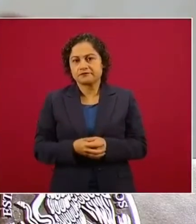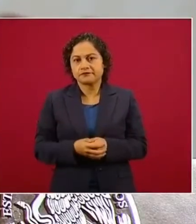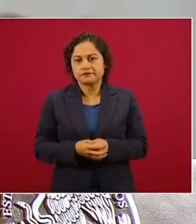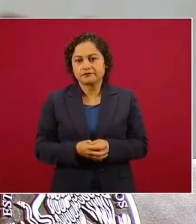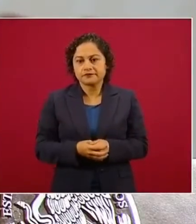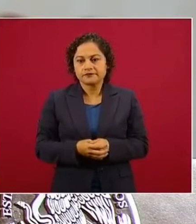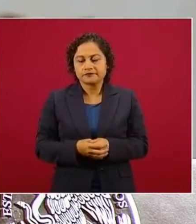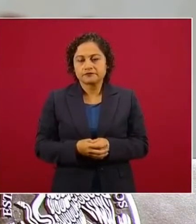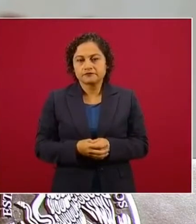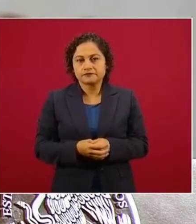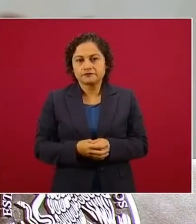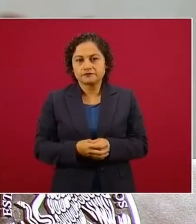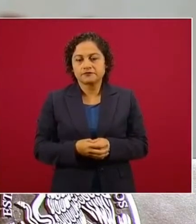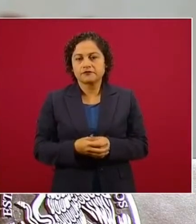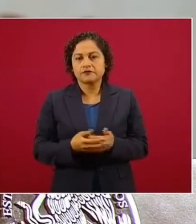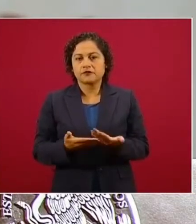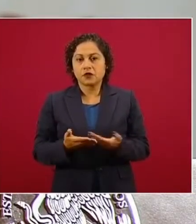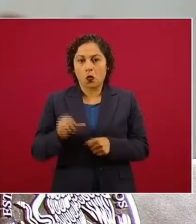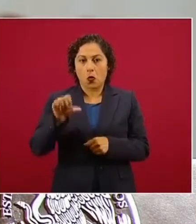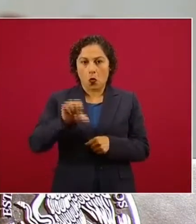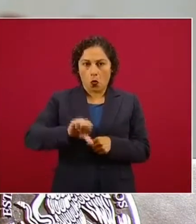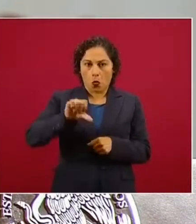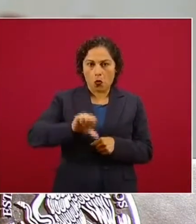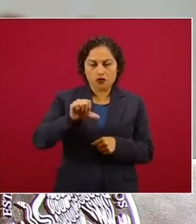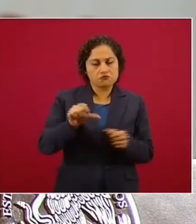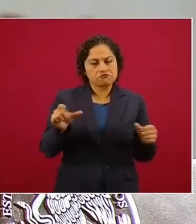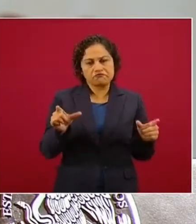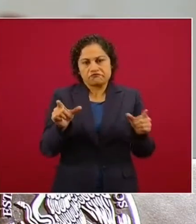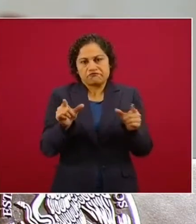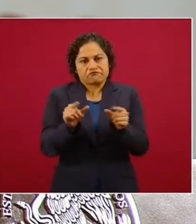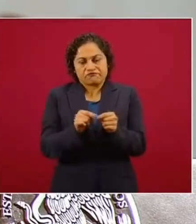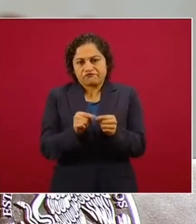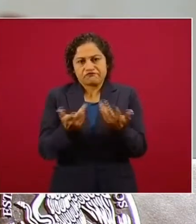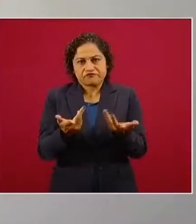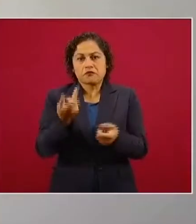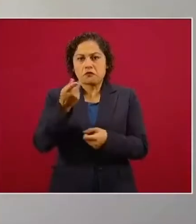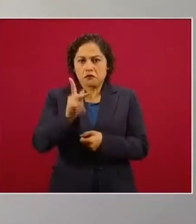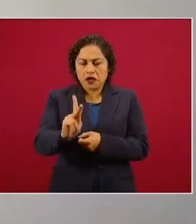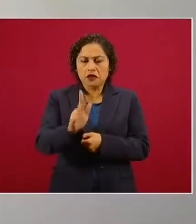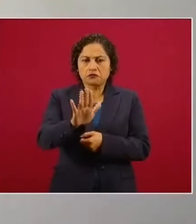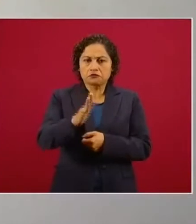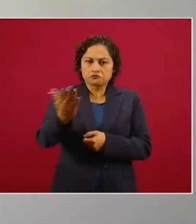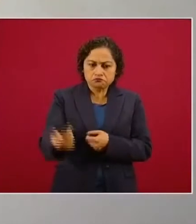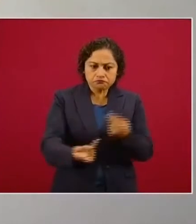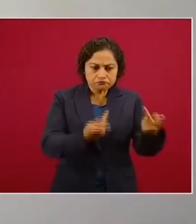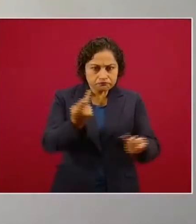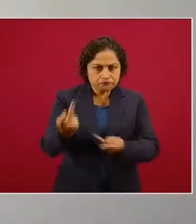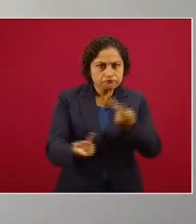una sesión amplia de preguntas y